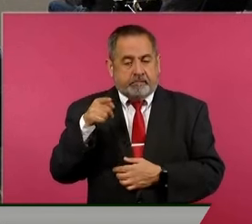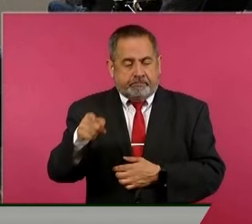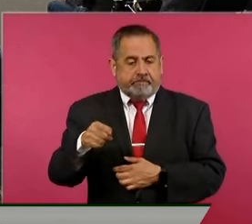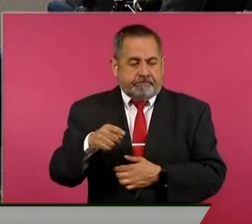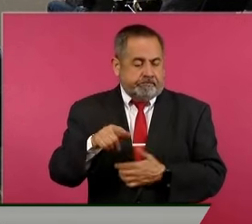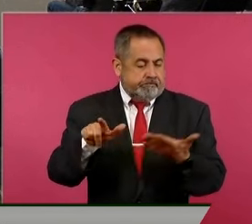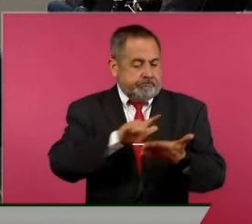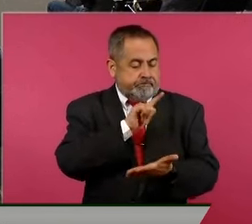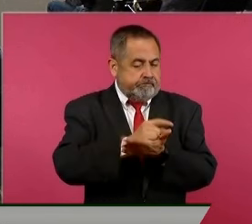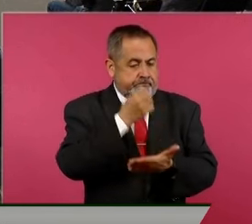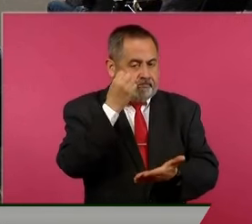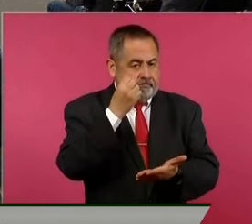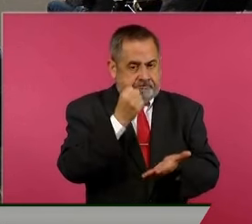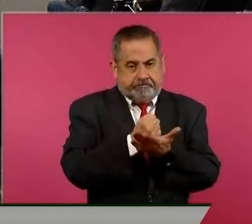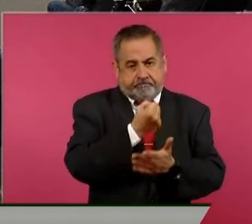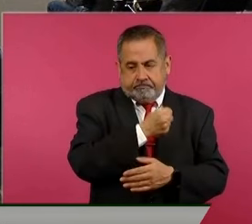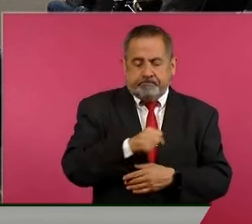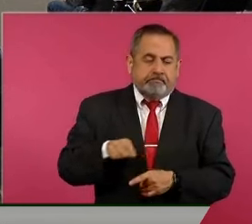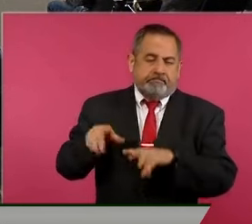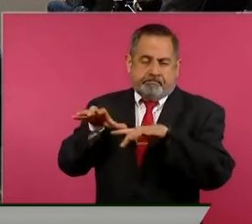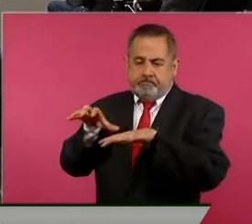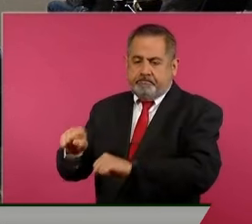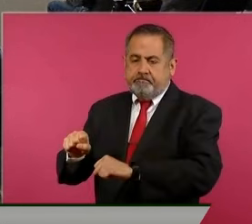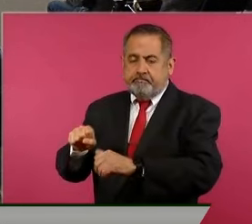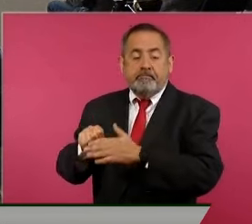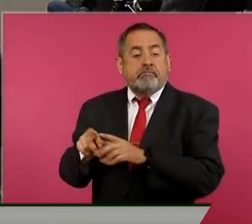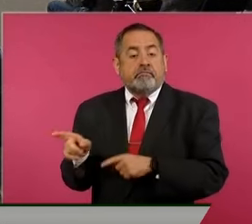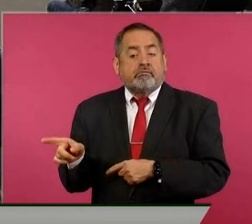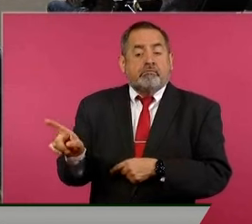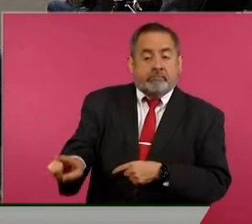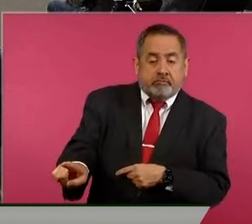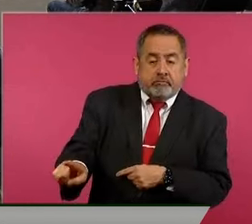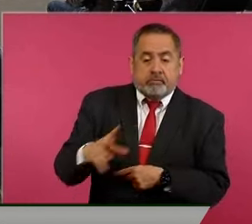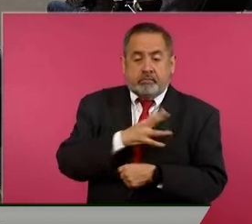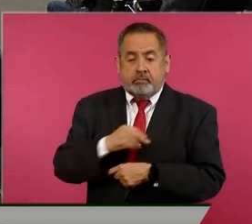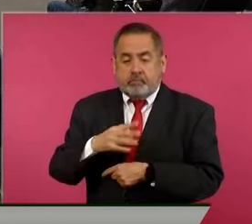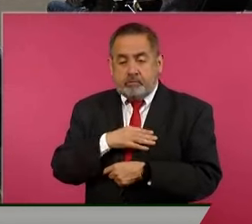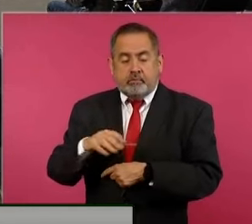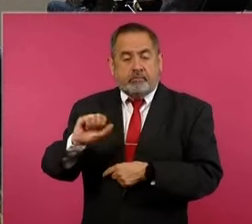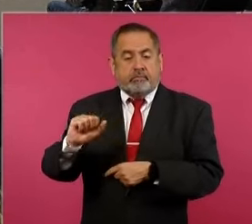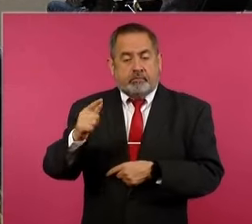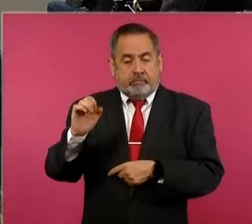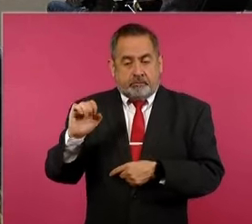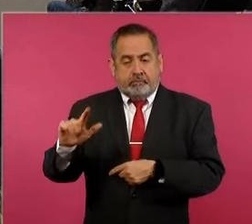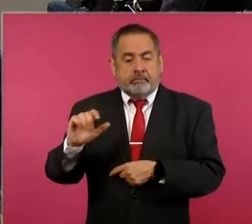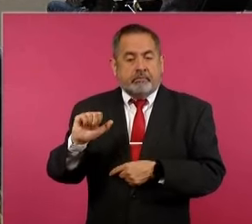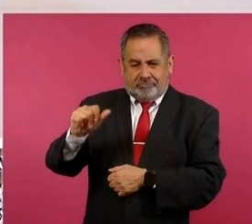de Seguridad indicó que la Fiscalía de Guerrero abrió ya una investigación contra los responsables del hinchamiento de Ana Rosa.